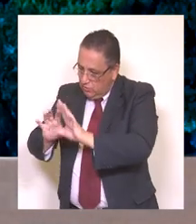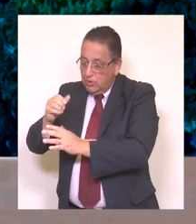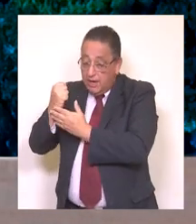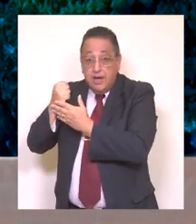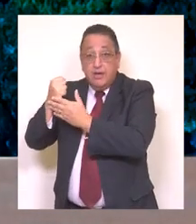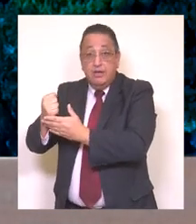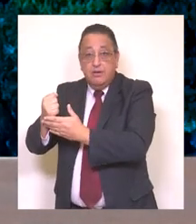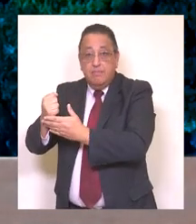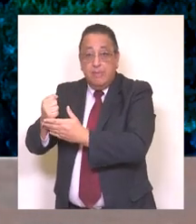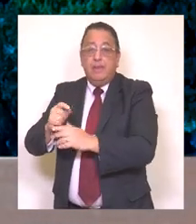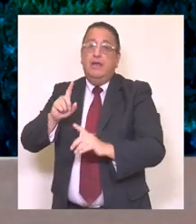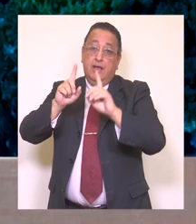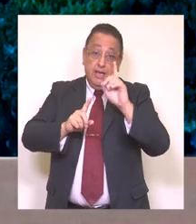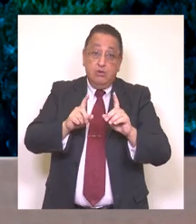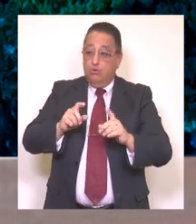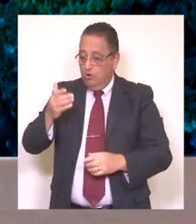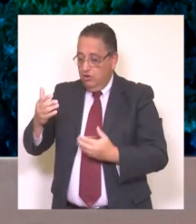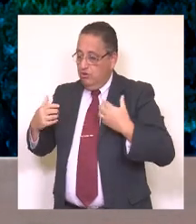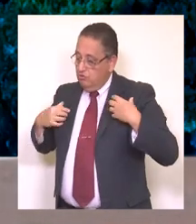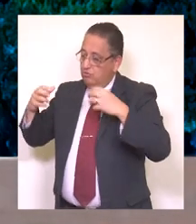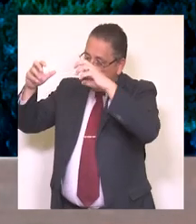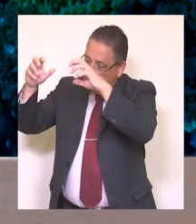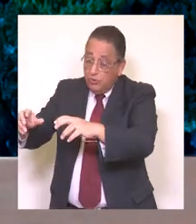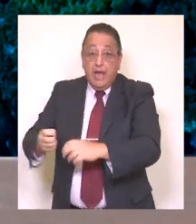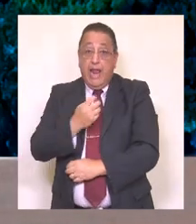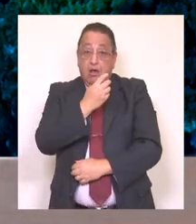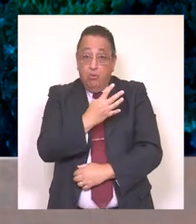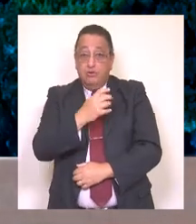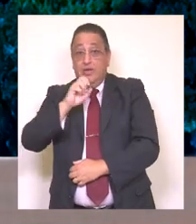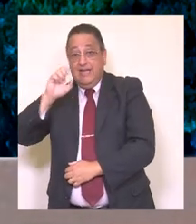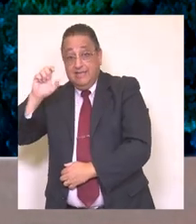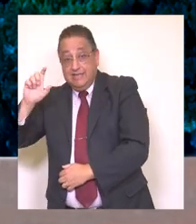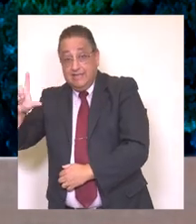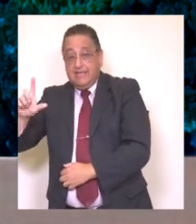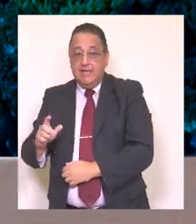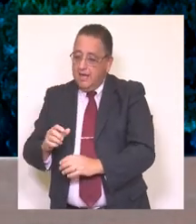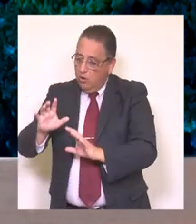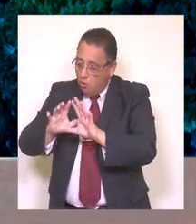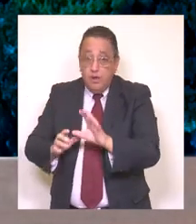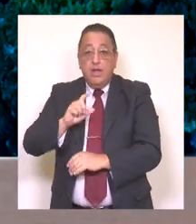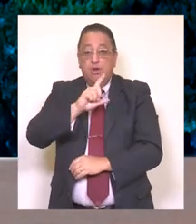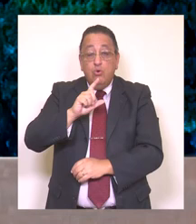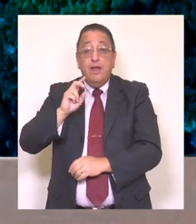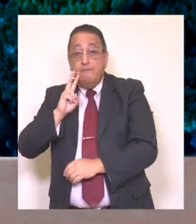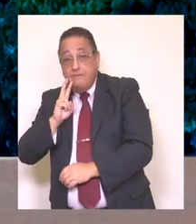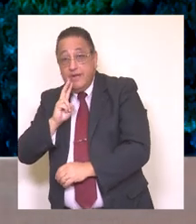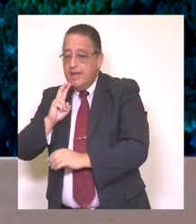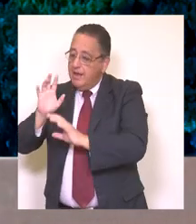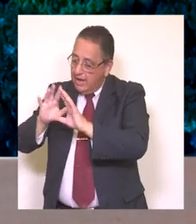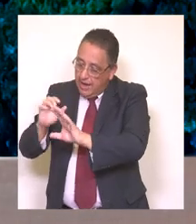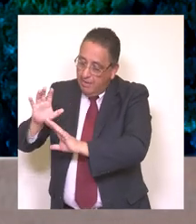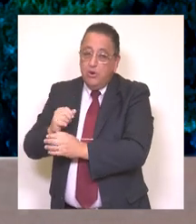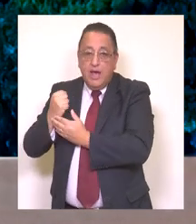personas, atendiendo también y dejándonos a cargo, las familias, los niños entre las 4 y las 7 de la tarde, de lunes a